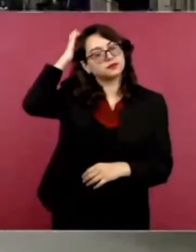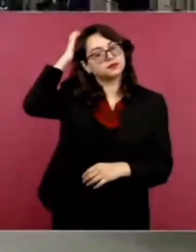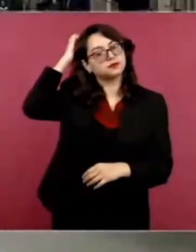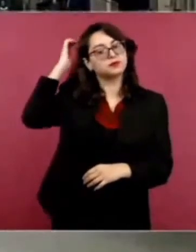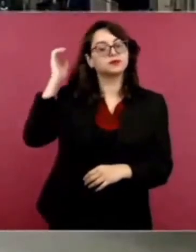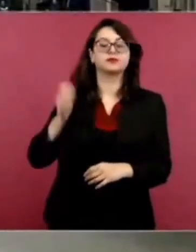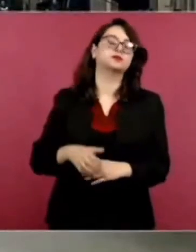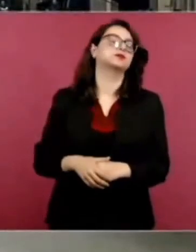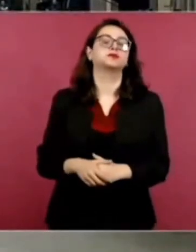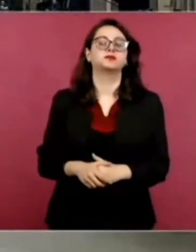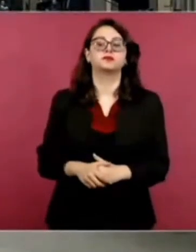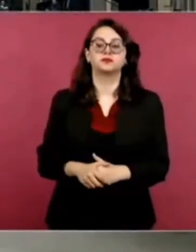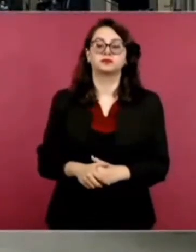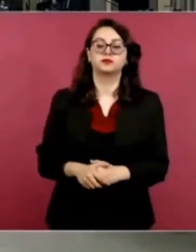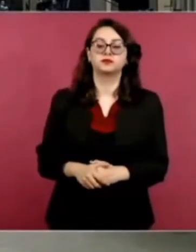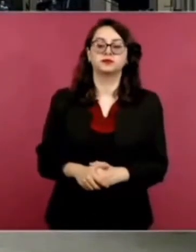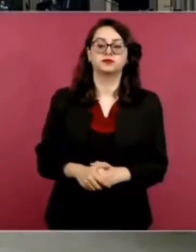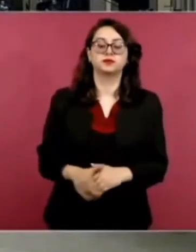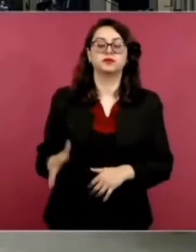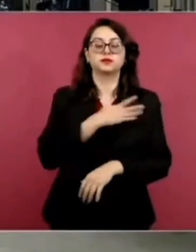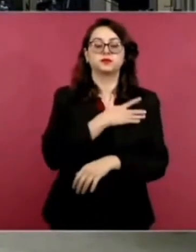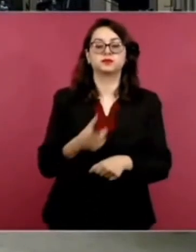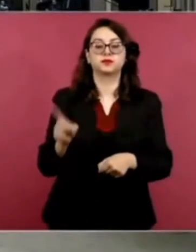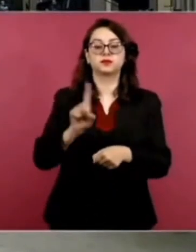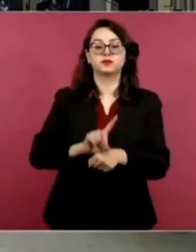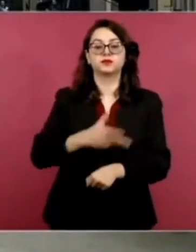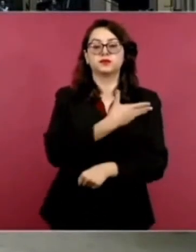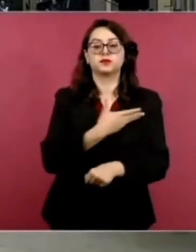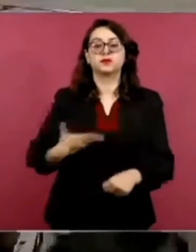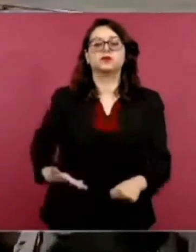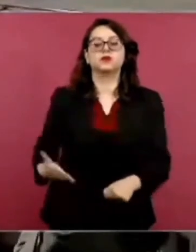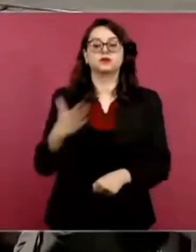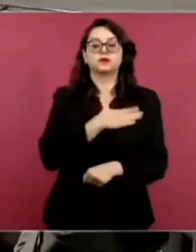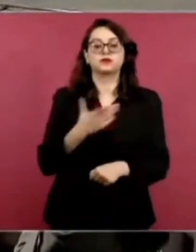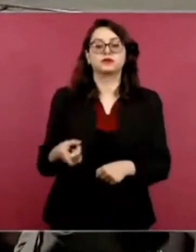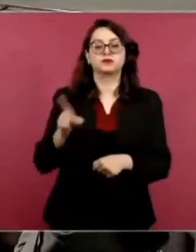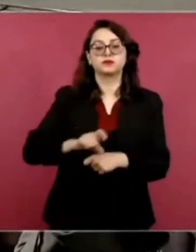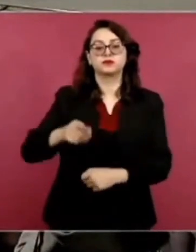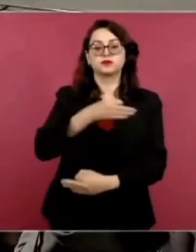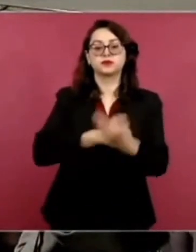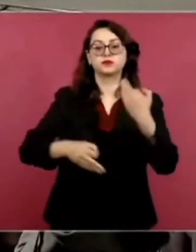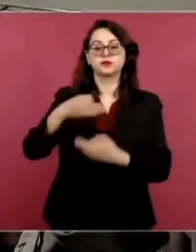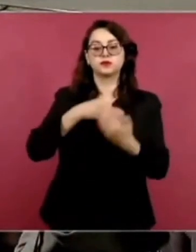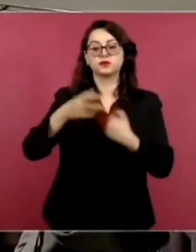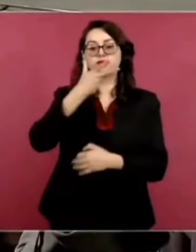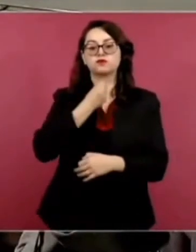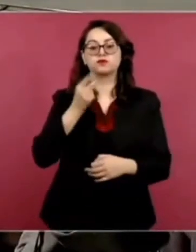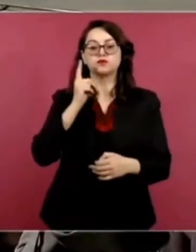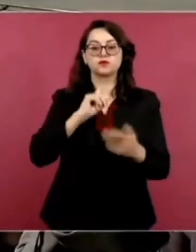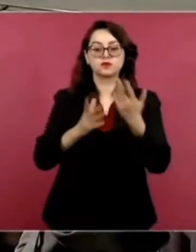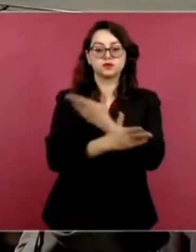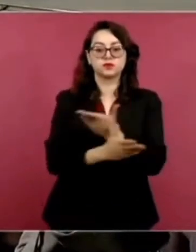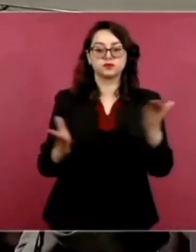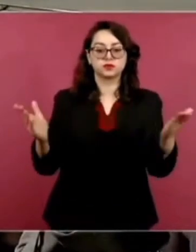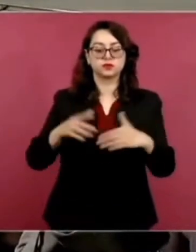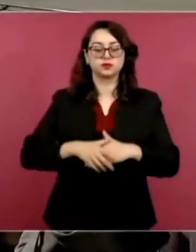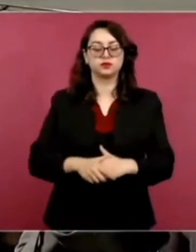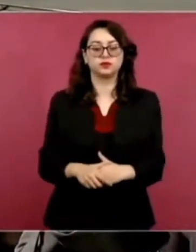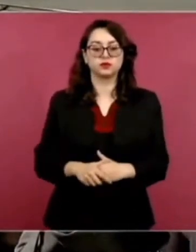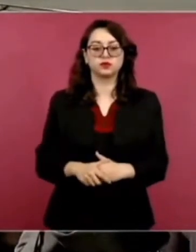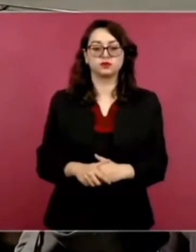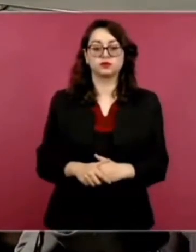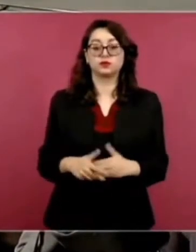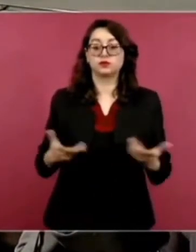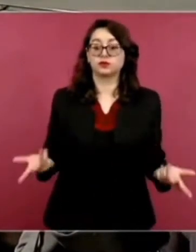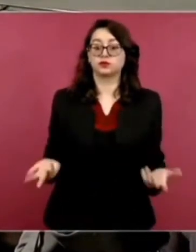Muy buenos días, señor presidente, y buenos días a todos y a todas. Podemos decir que los trenes, en esta época